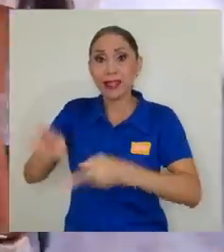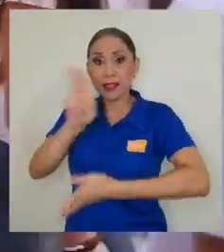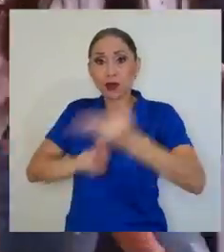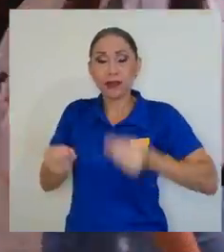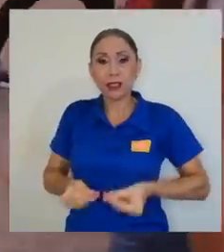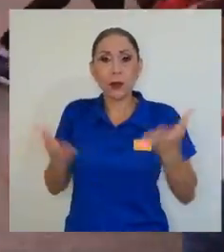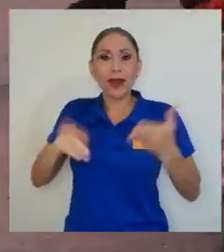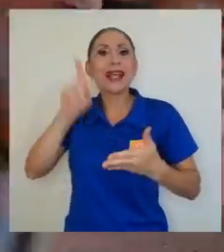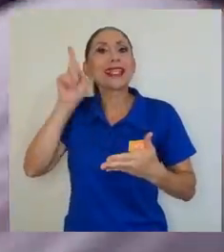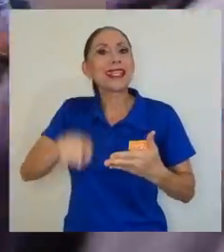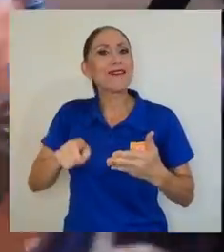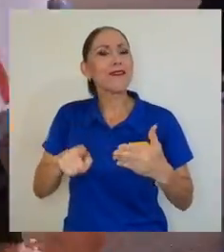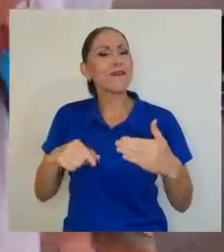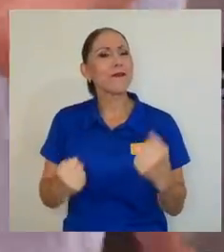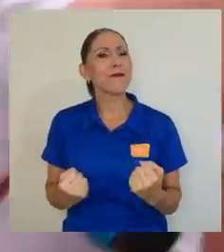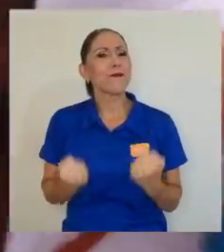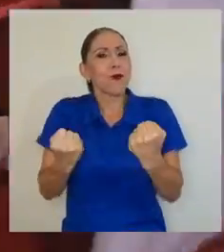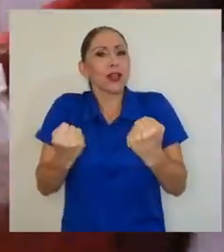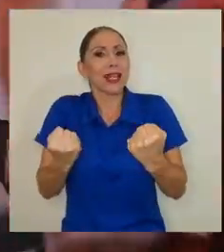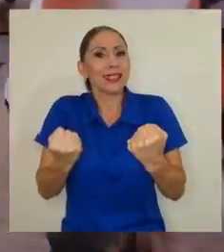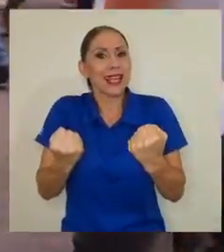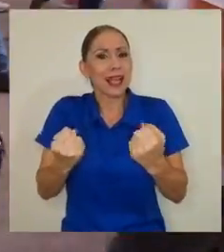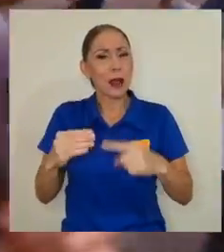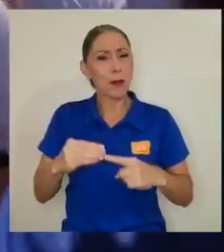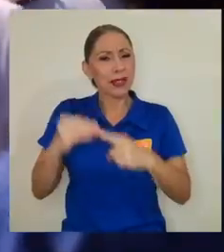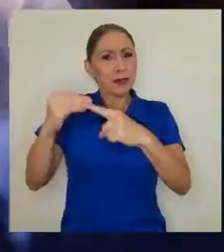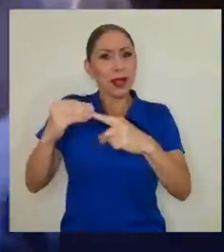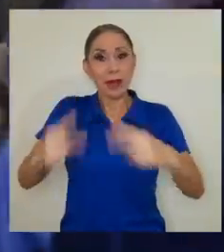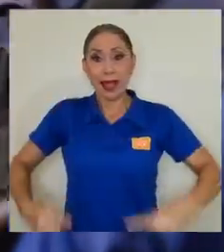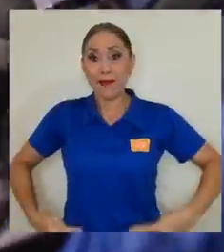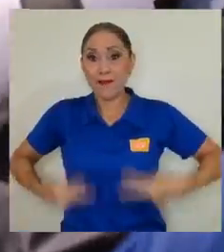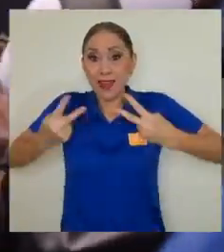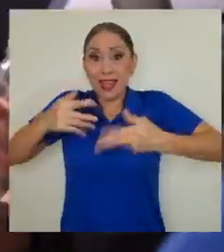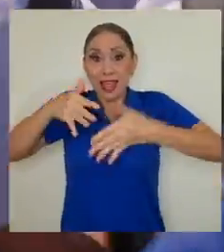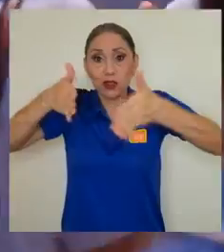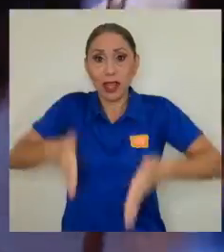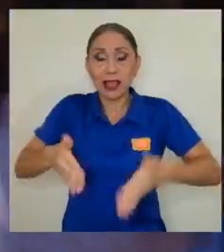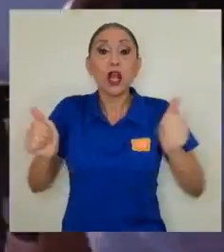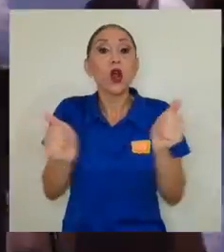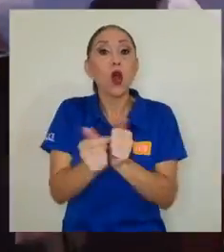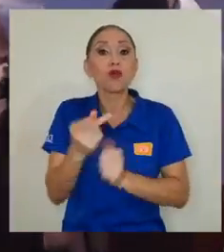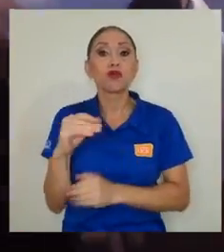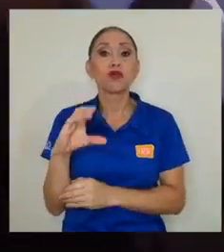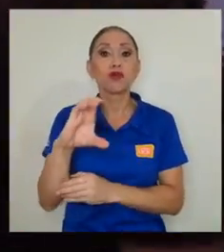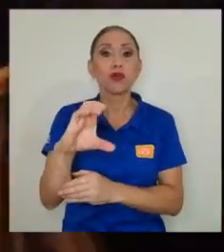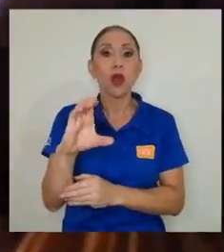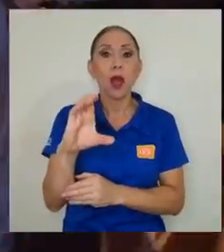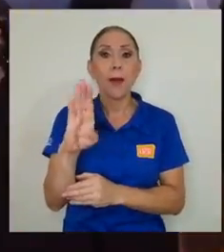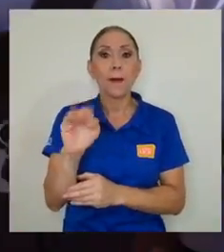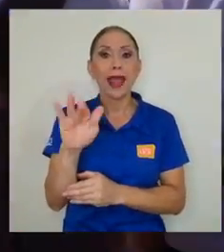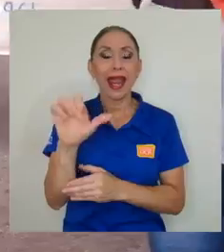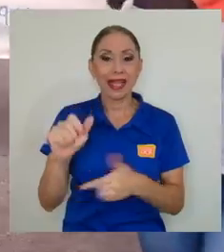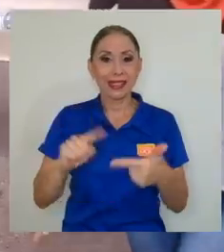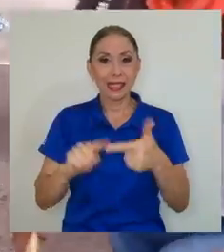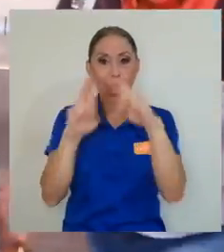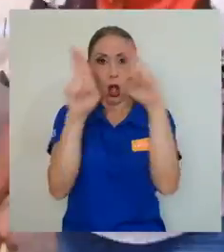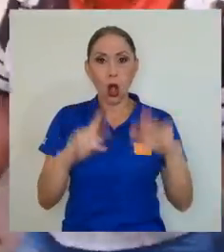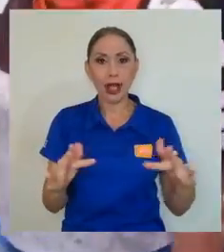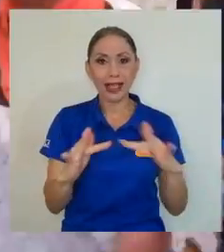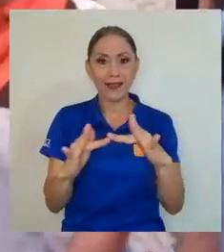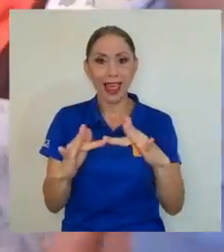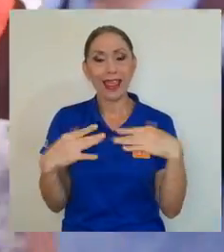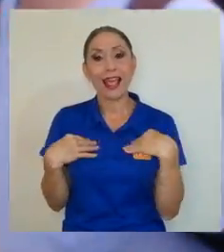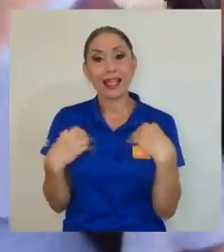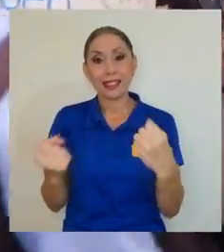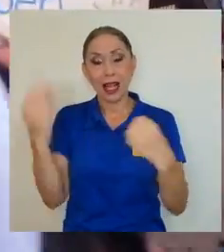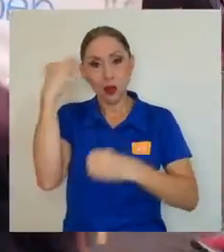fortalecer de manera prioritaria la vida estudiantil a través de inversión en becas, conectividad, salud mental y